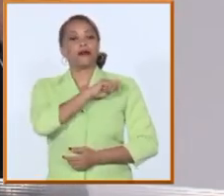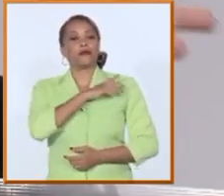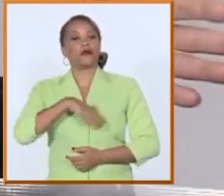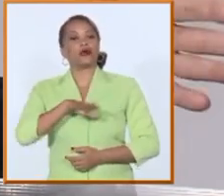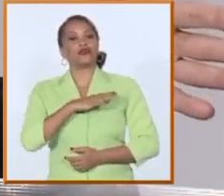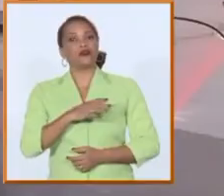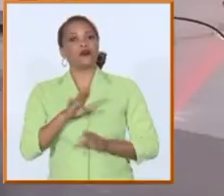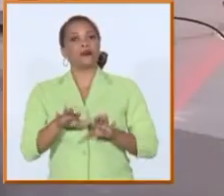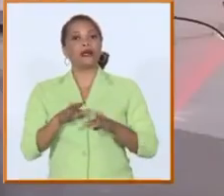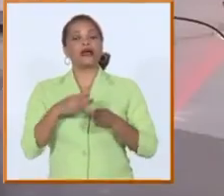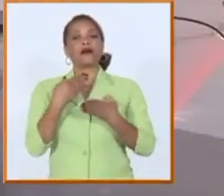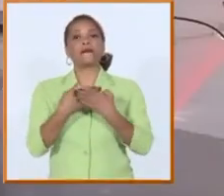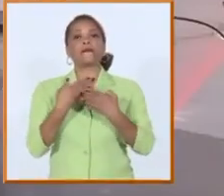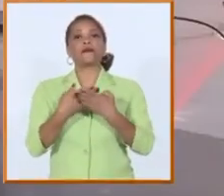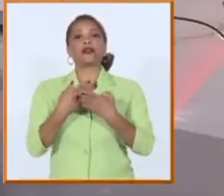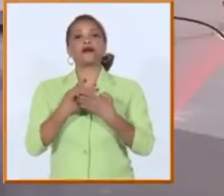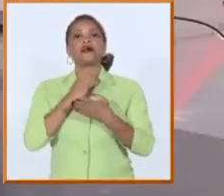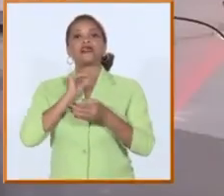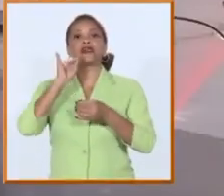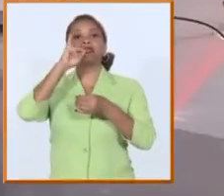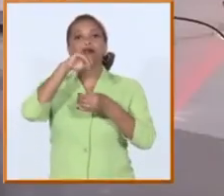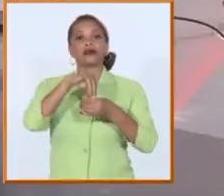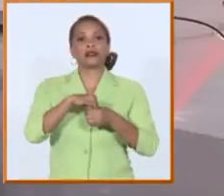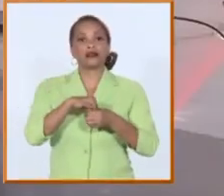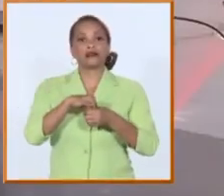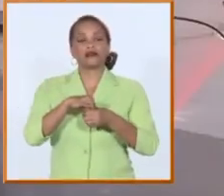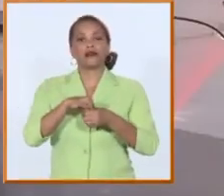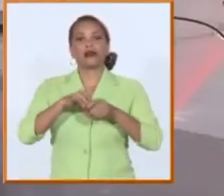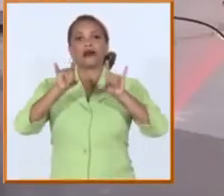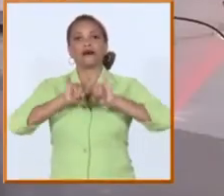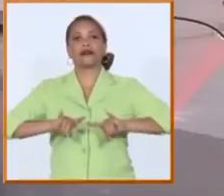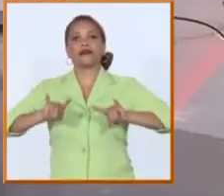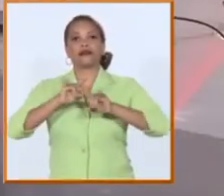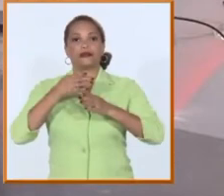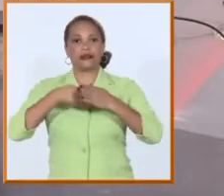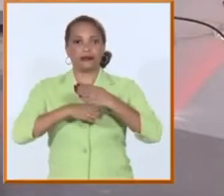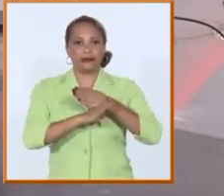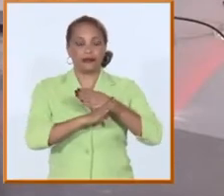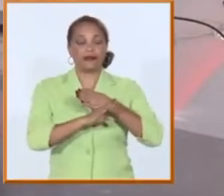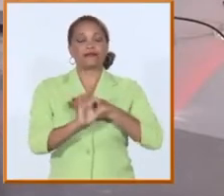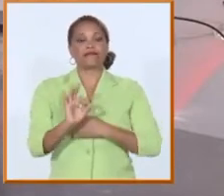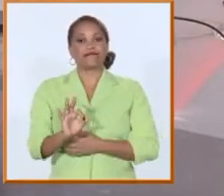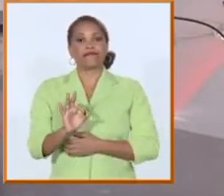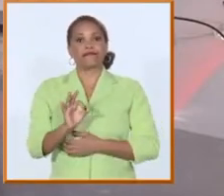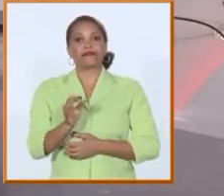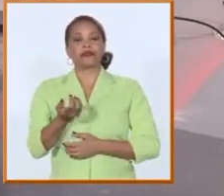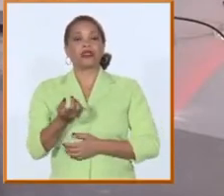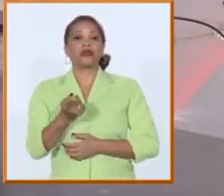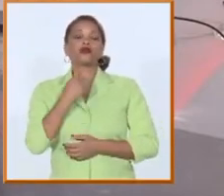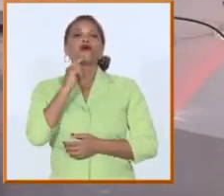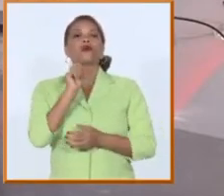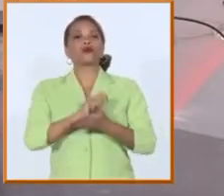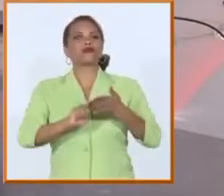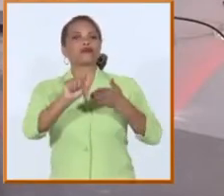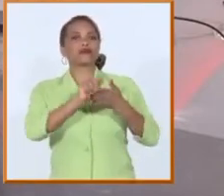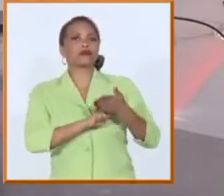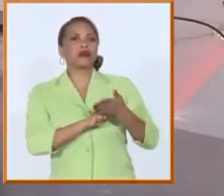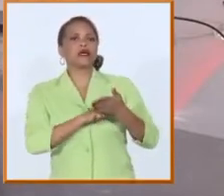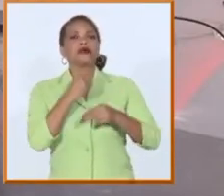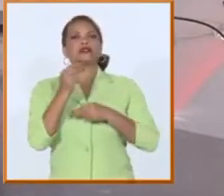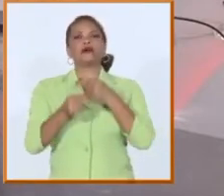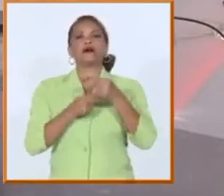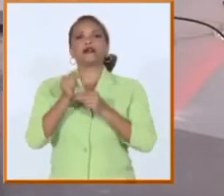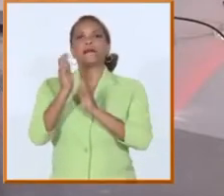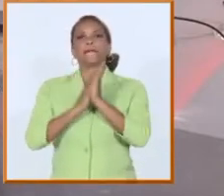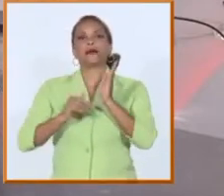tenemos las pruebas de ingreso o los exámenes de ingreso que dan acceso a la educación superior que como está planificado se van a desarrollar en